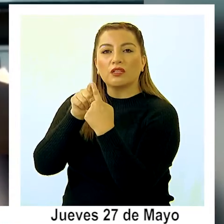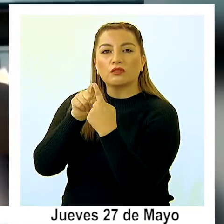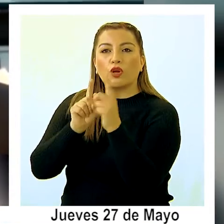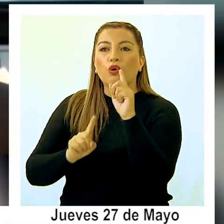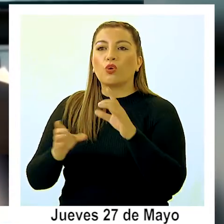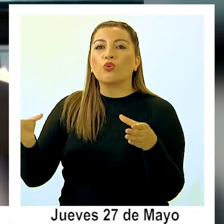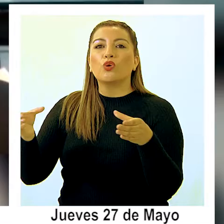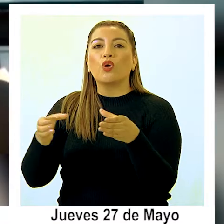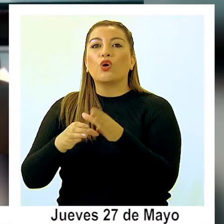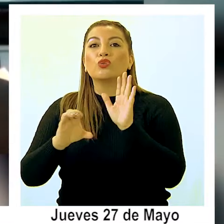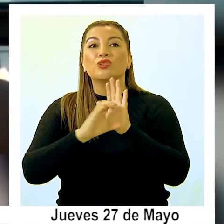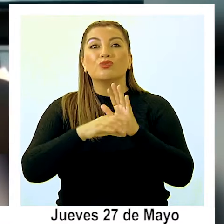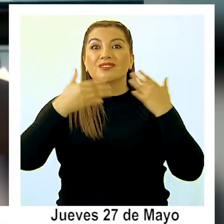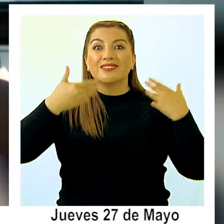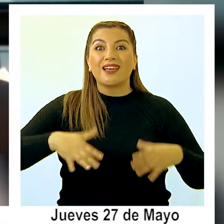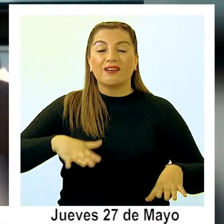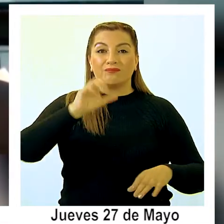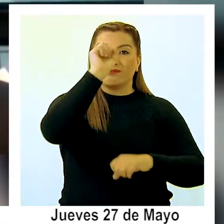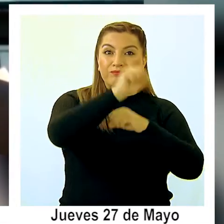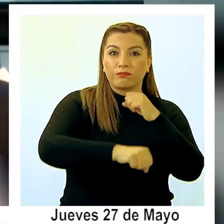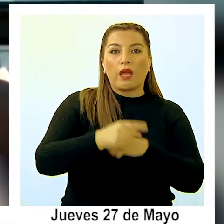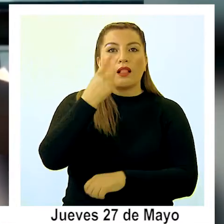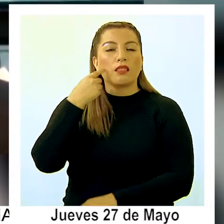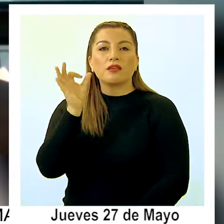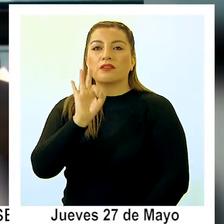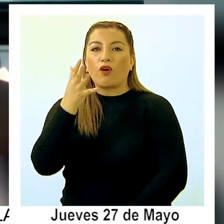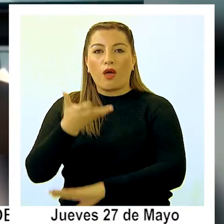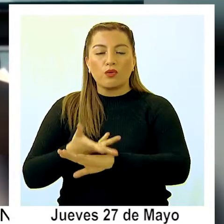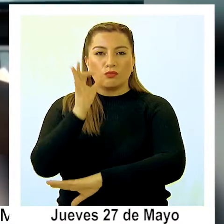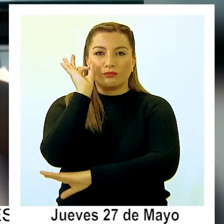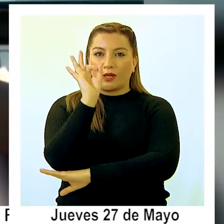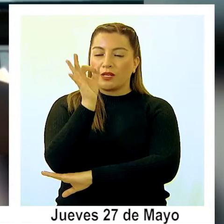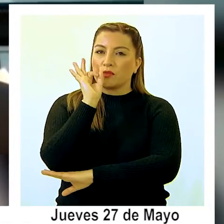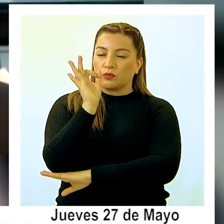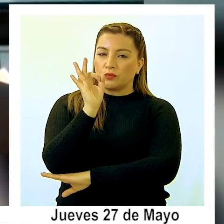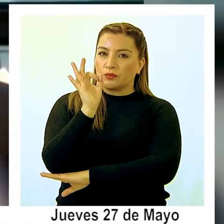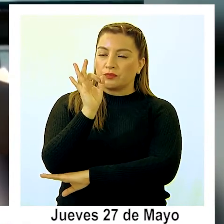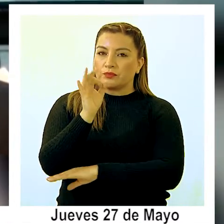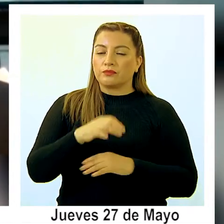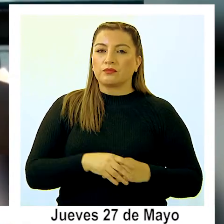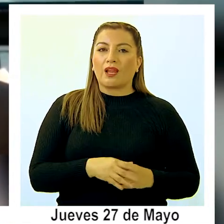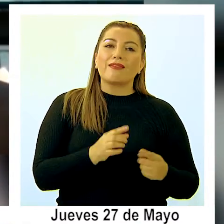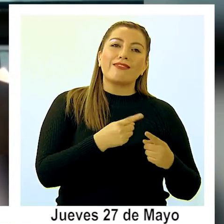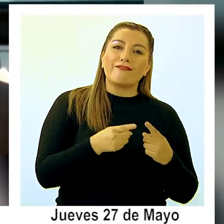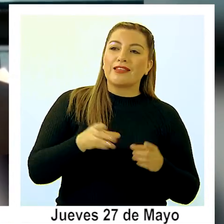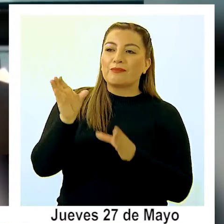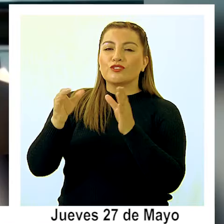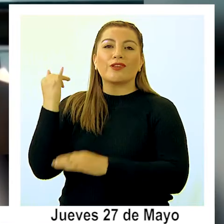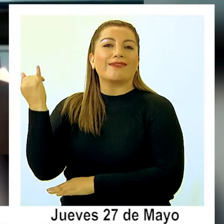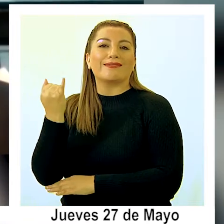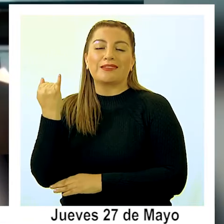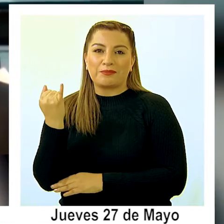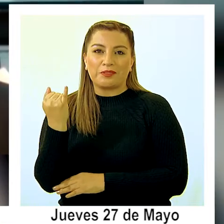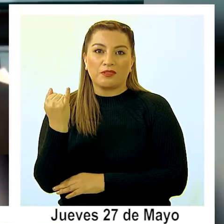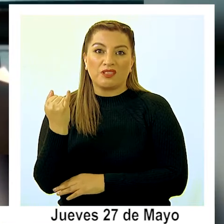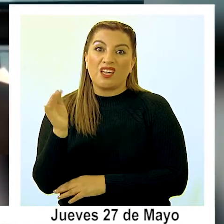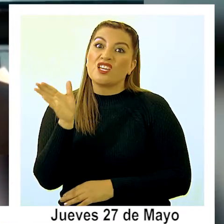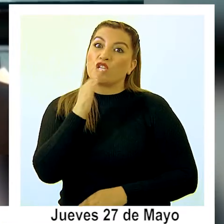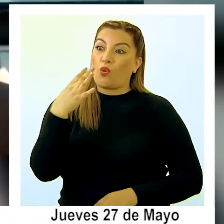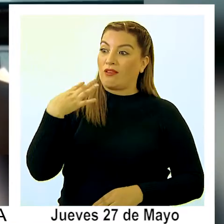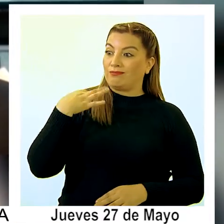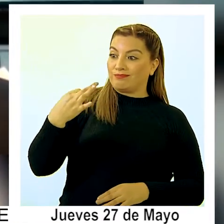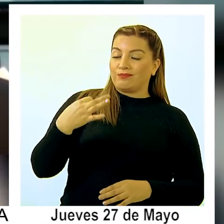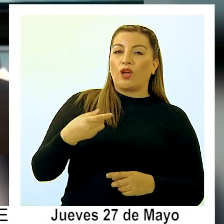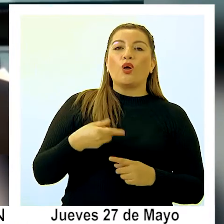fueron los constituyentes electos. El día sábado tengo una reunión, así como vamos a tener varios independientes más que no salimos electos, con